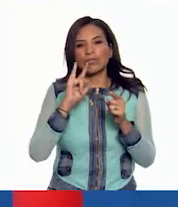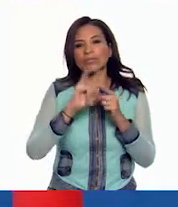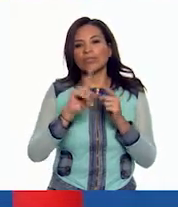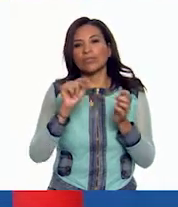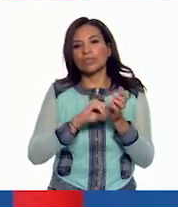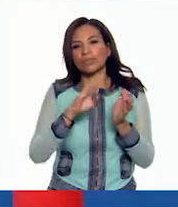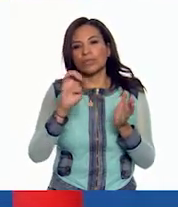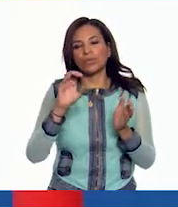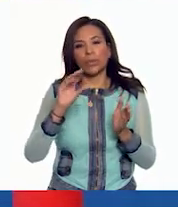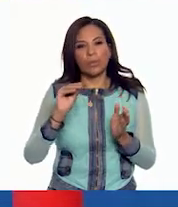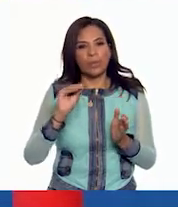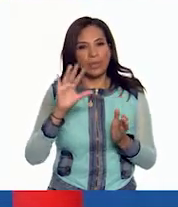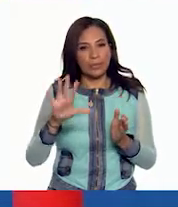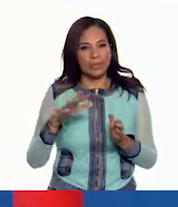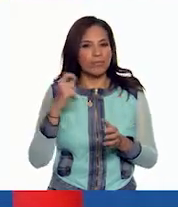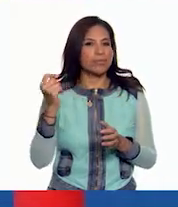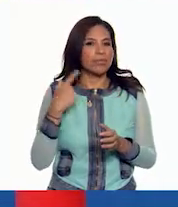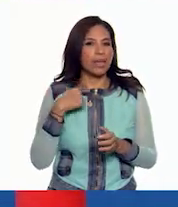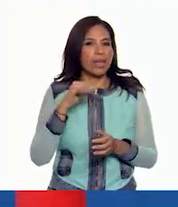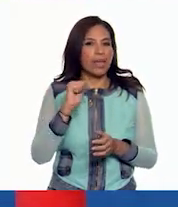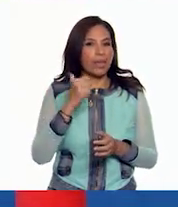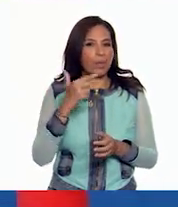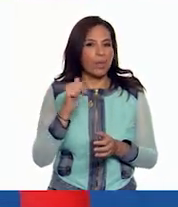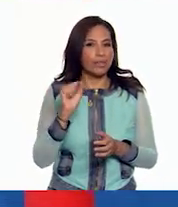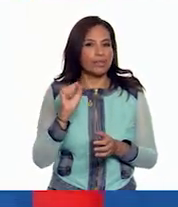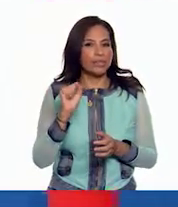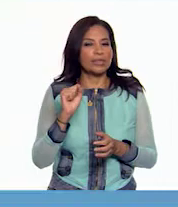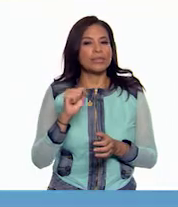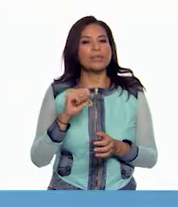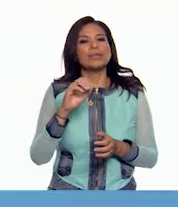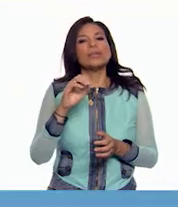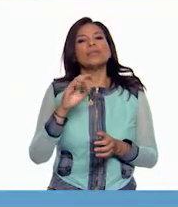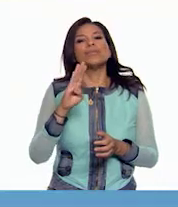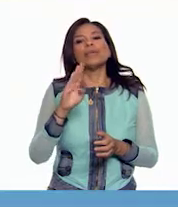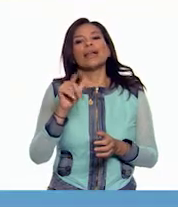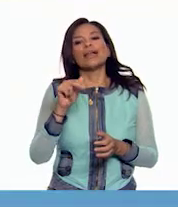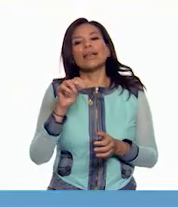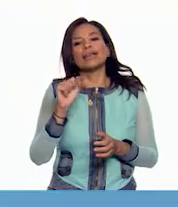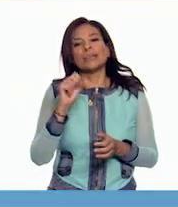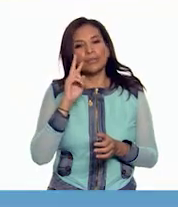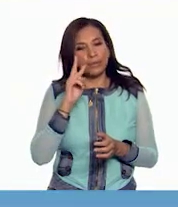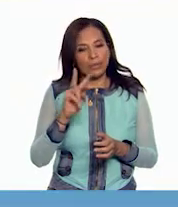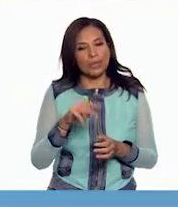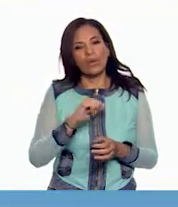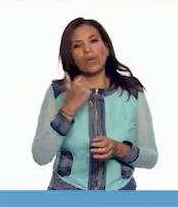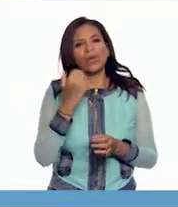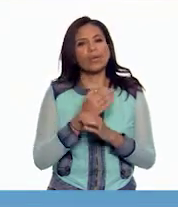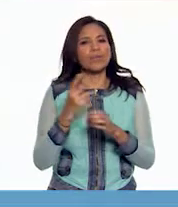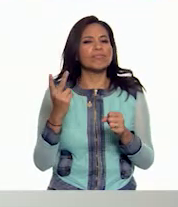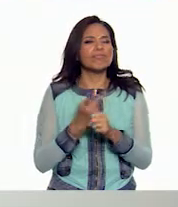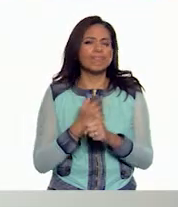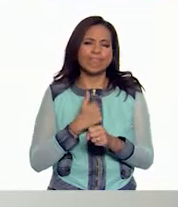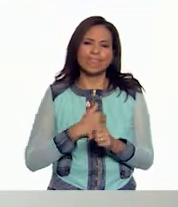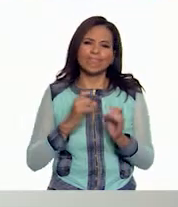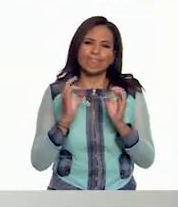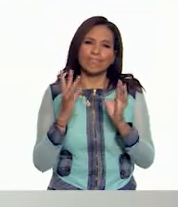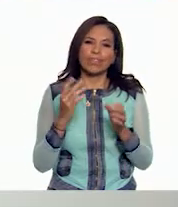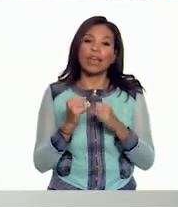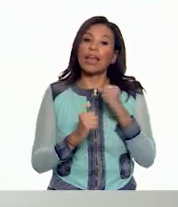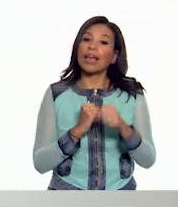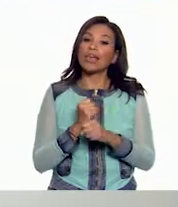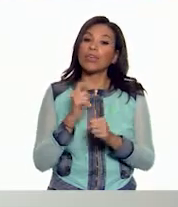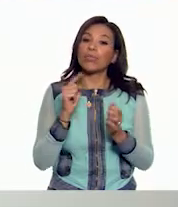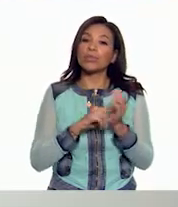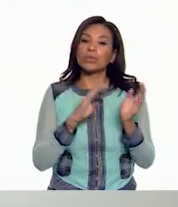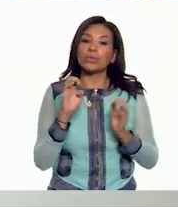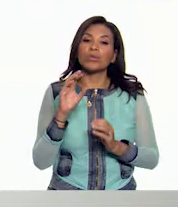1995 masacre de aguas blancas? Me parece muy bien. El segundo evento lamentable sucedió en el año de